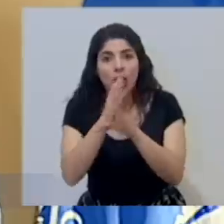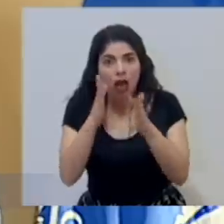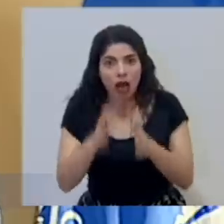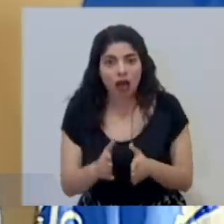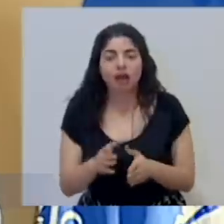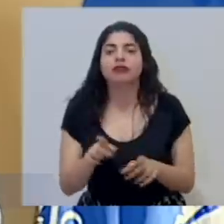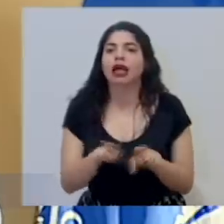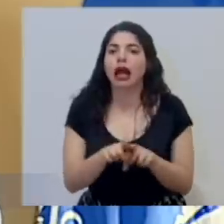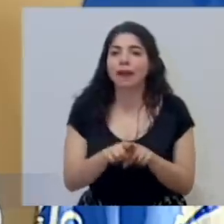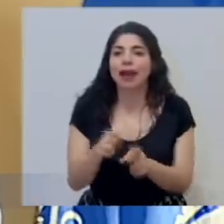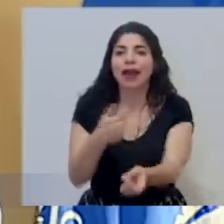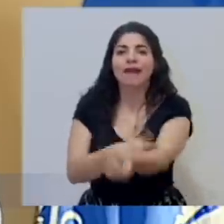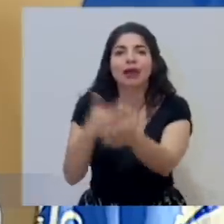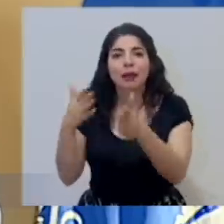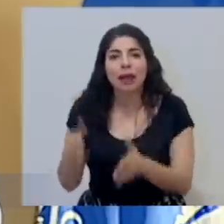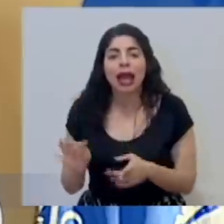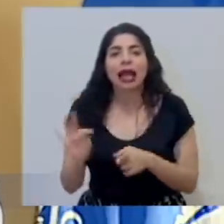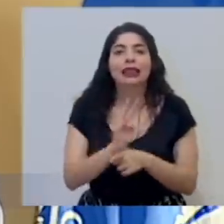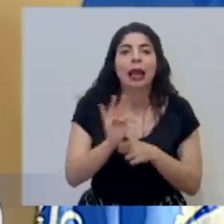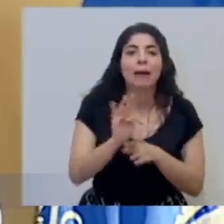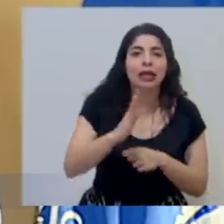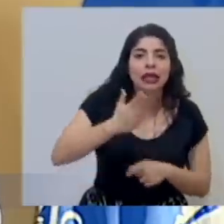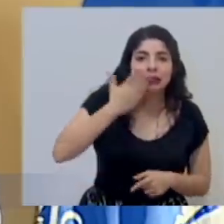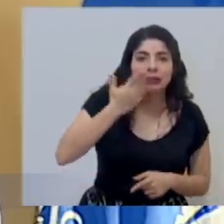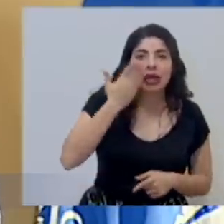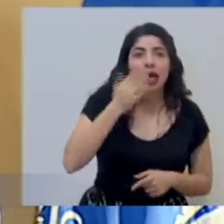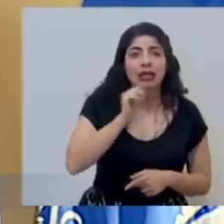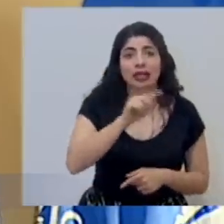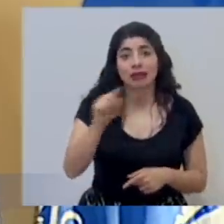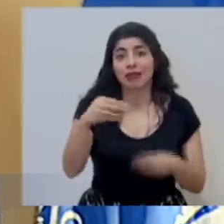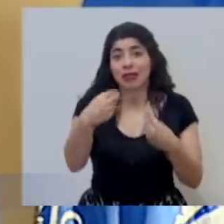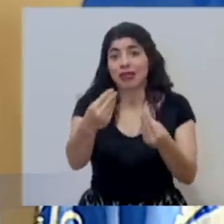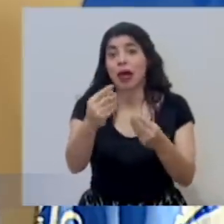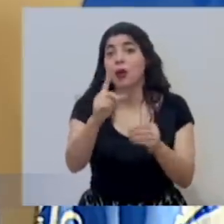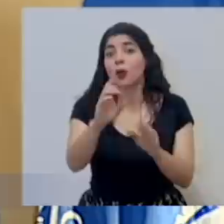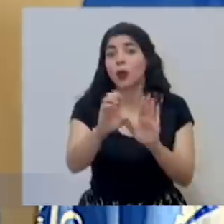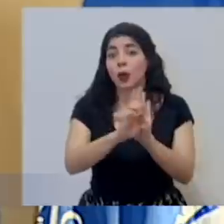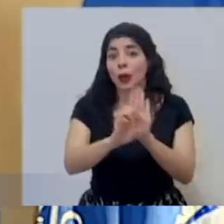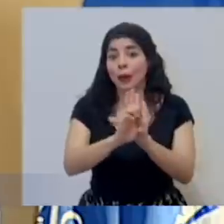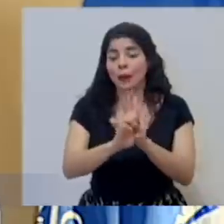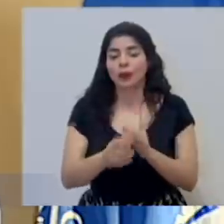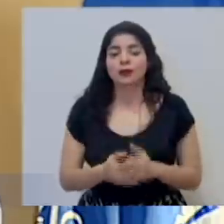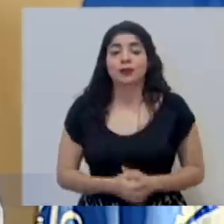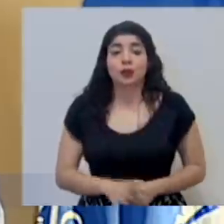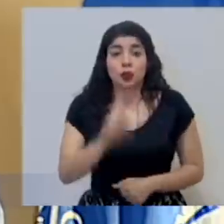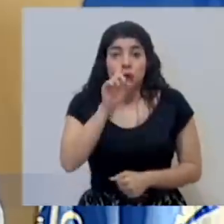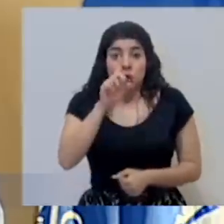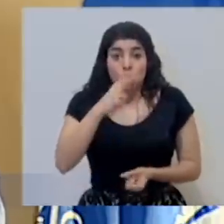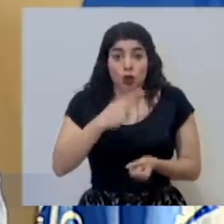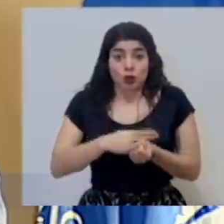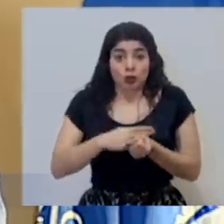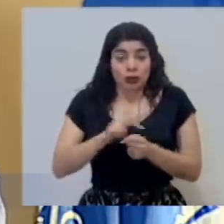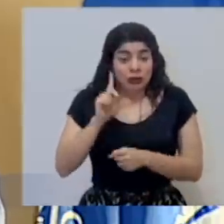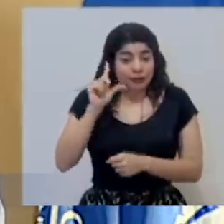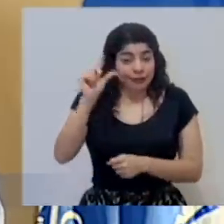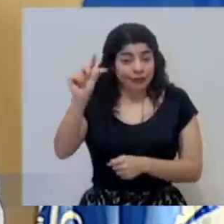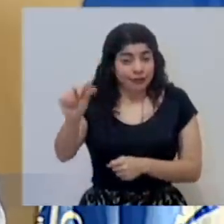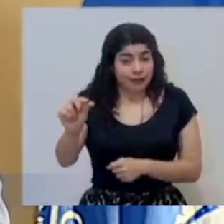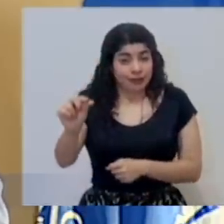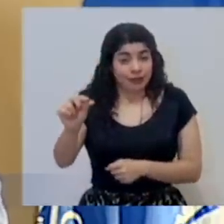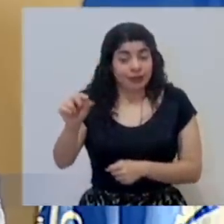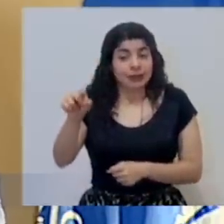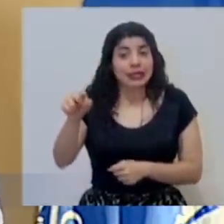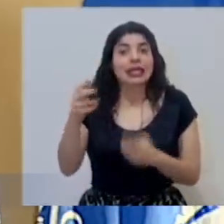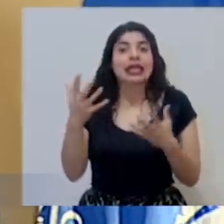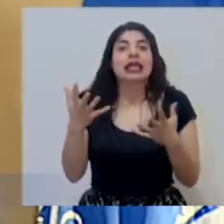el personal de enfermería, los terapistas respiratorios. Para ponerles un ejemplo, en un hospital regional se